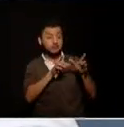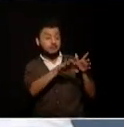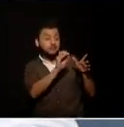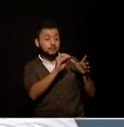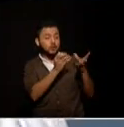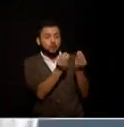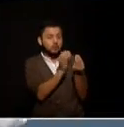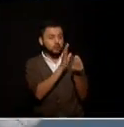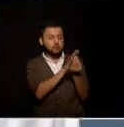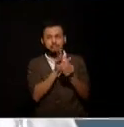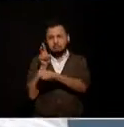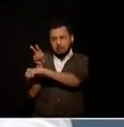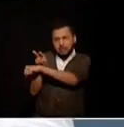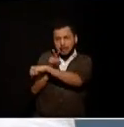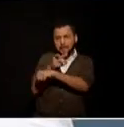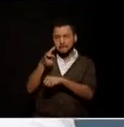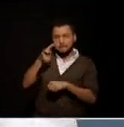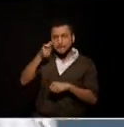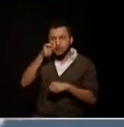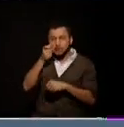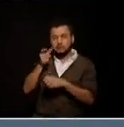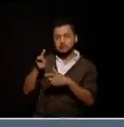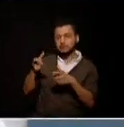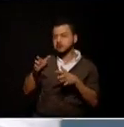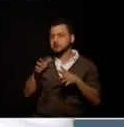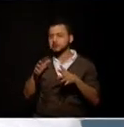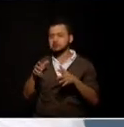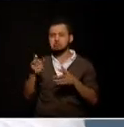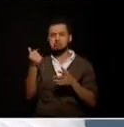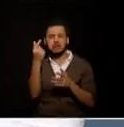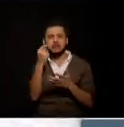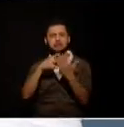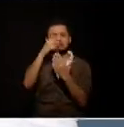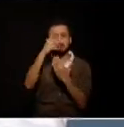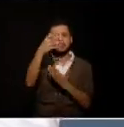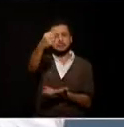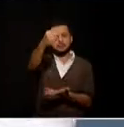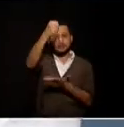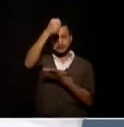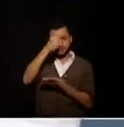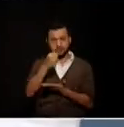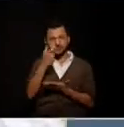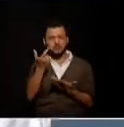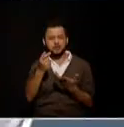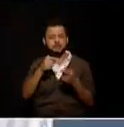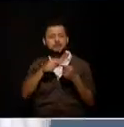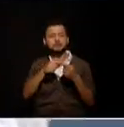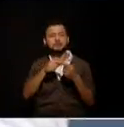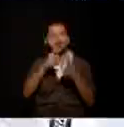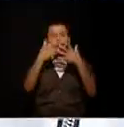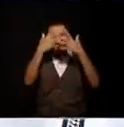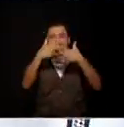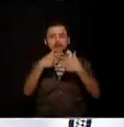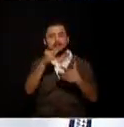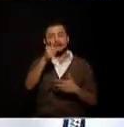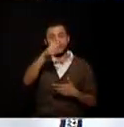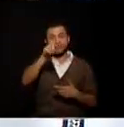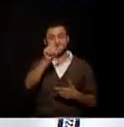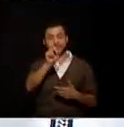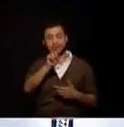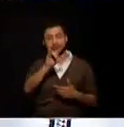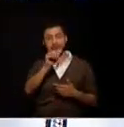seccional de salud pero no solamente nos vamos a quedar ahí vamos a poner orden en esta empresa que se llama sabia salud mire usted qué datos tan